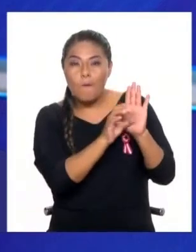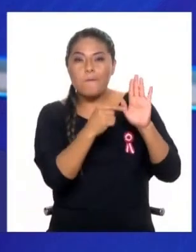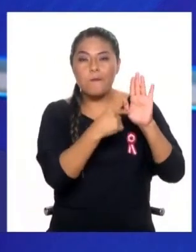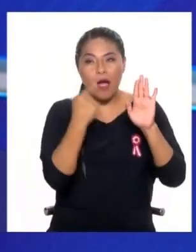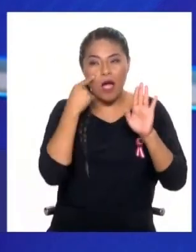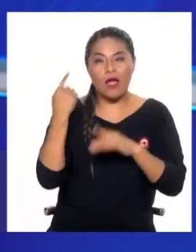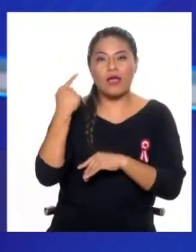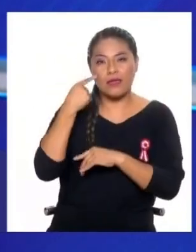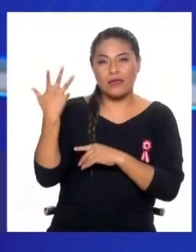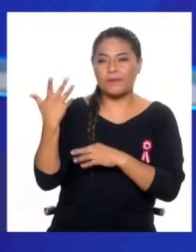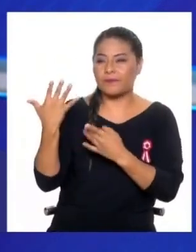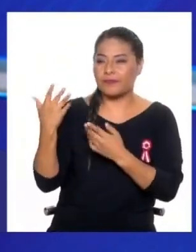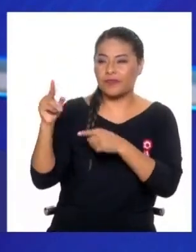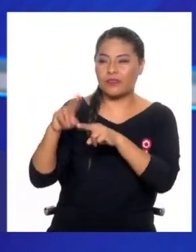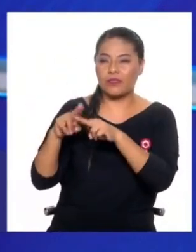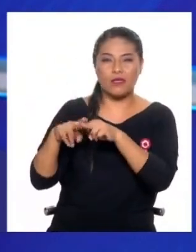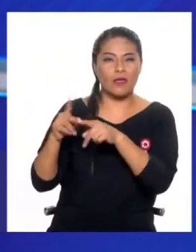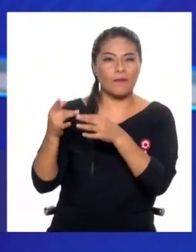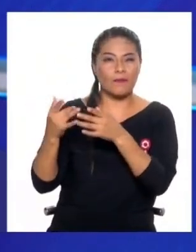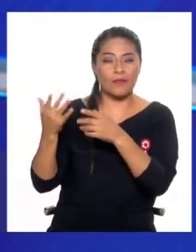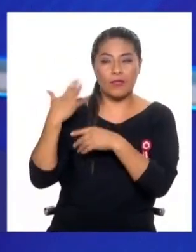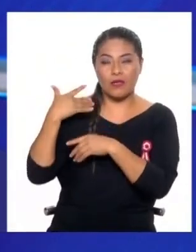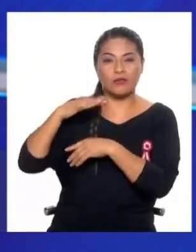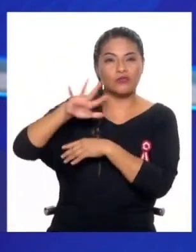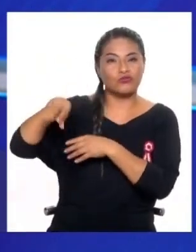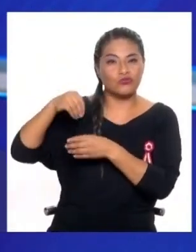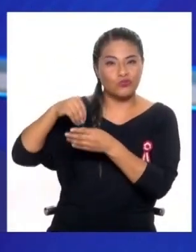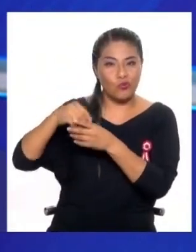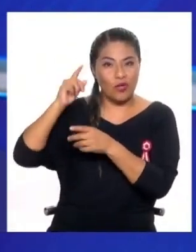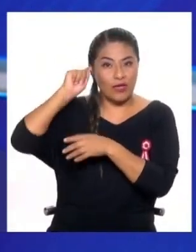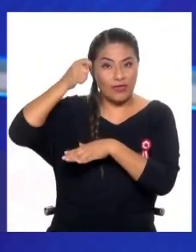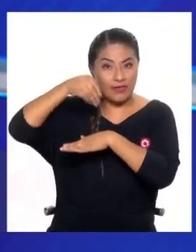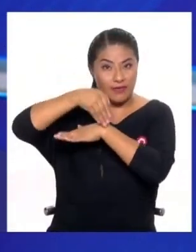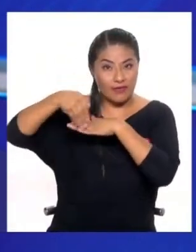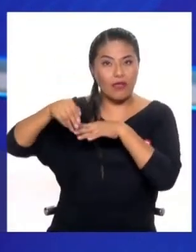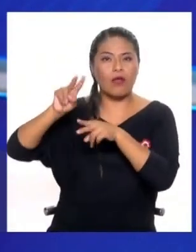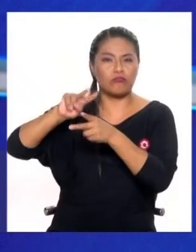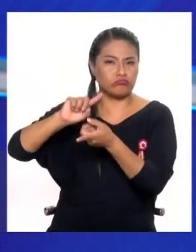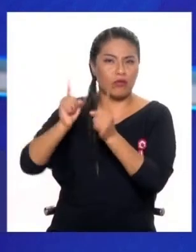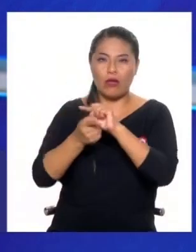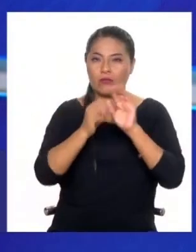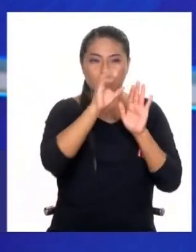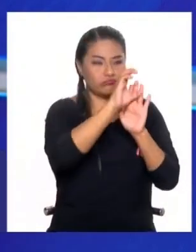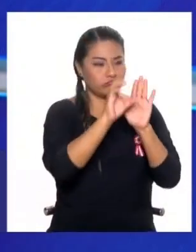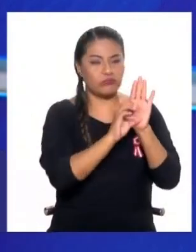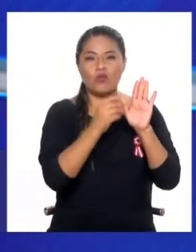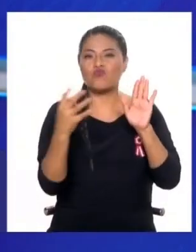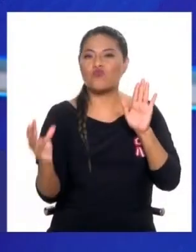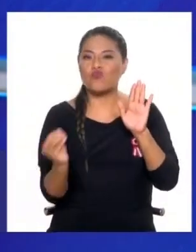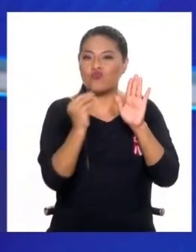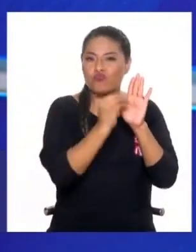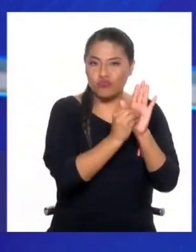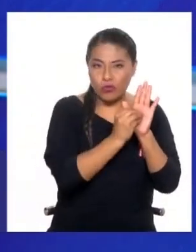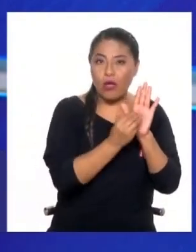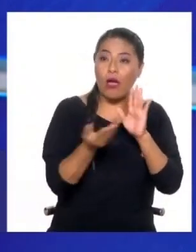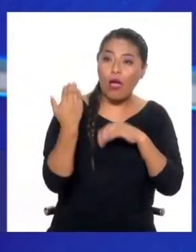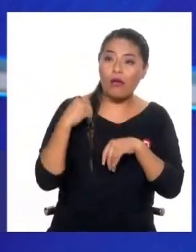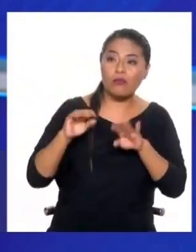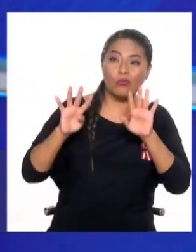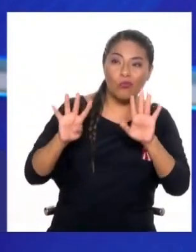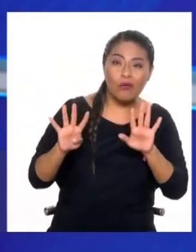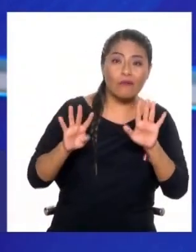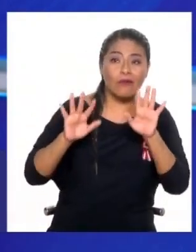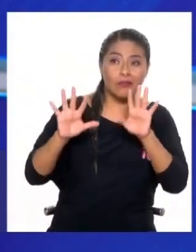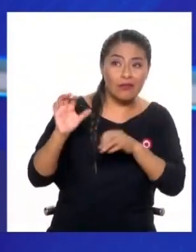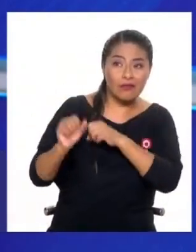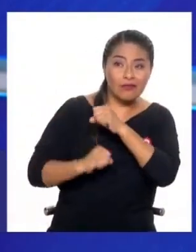el enfoque de adaptación al cambio climático. Por ejemplo, la recurrencia del fenómeno del niño. Entonces antes eran nueve años, diez años, ahora